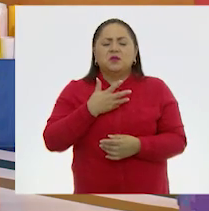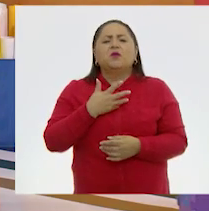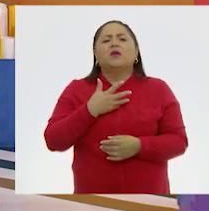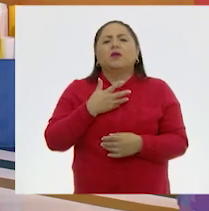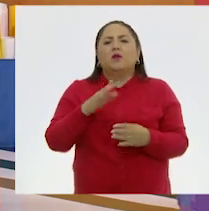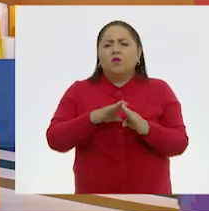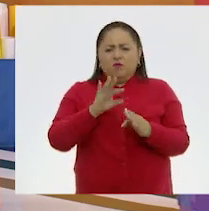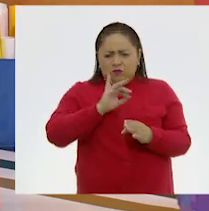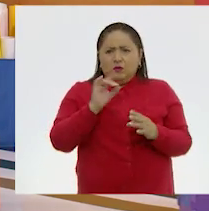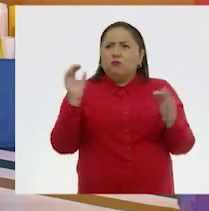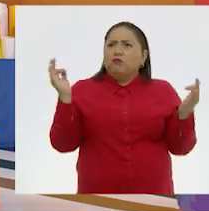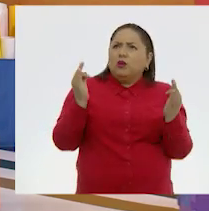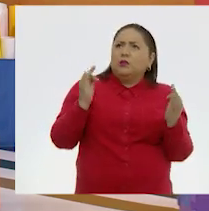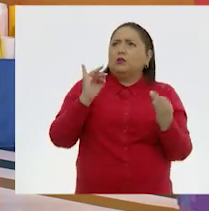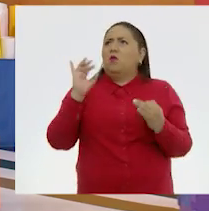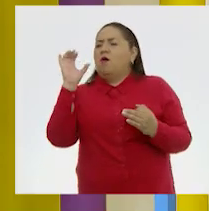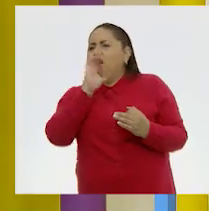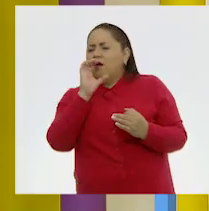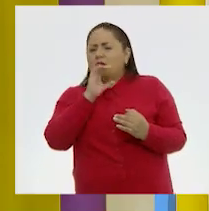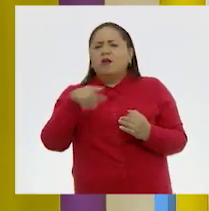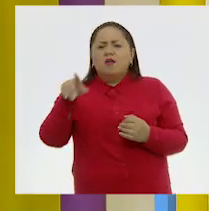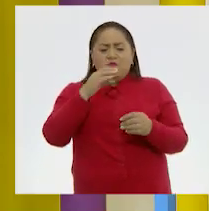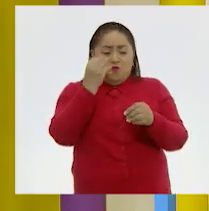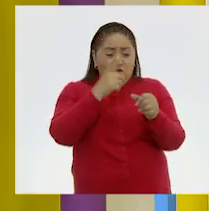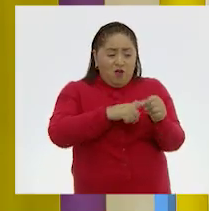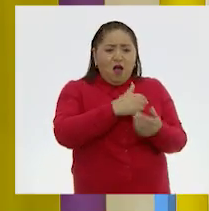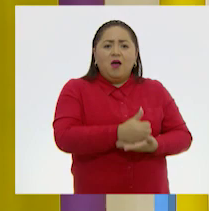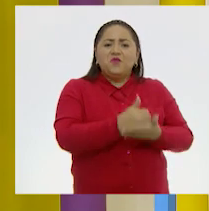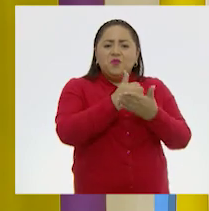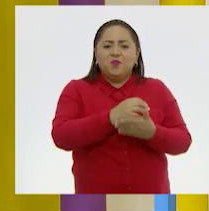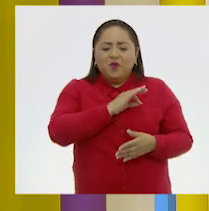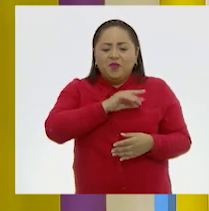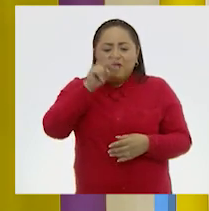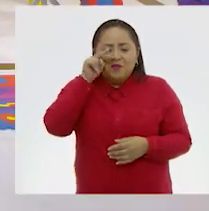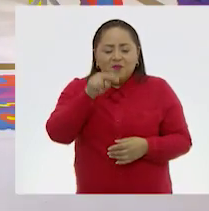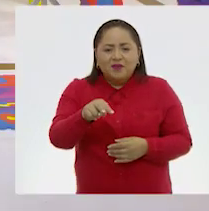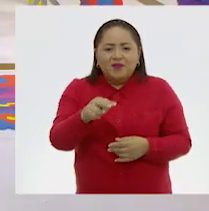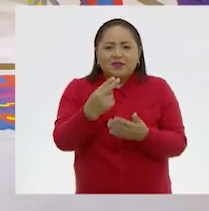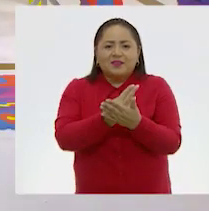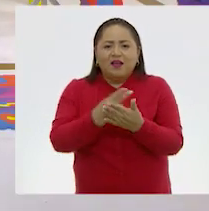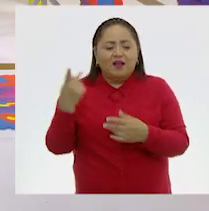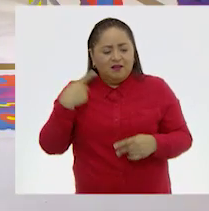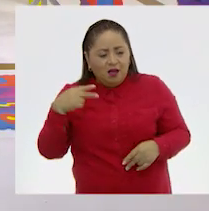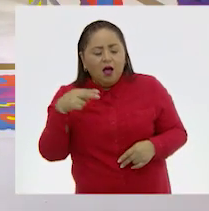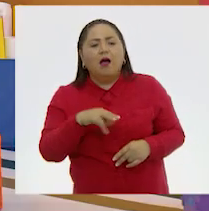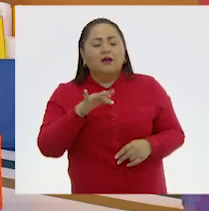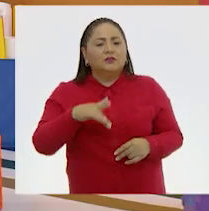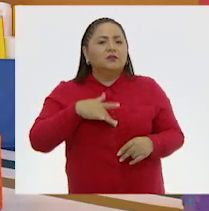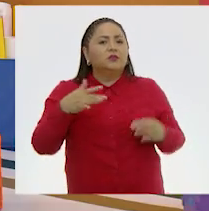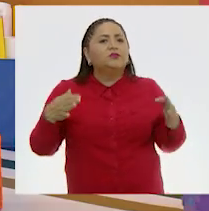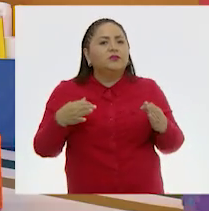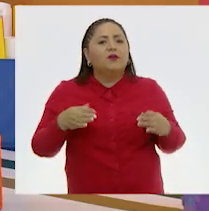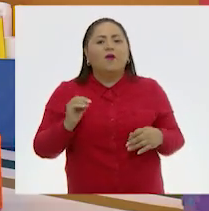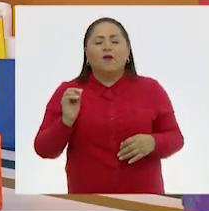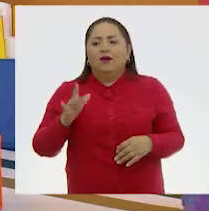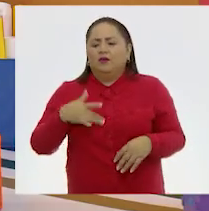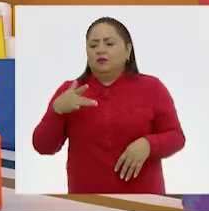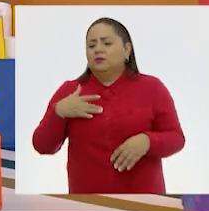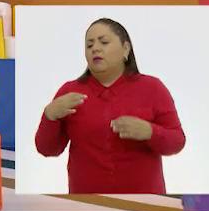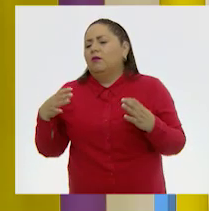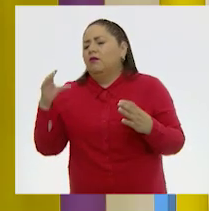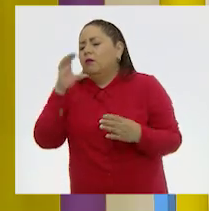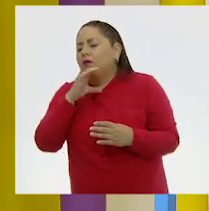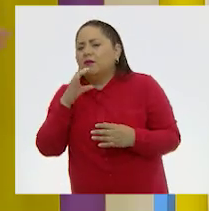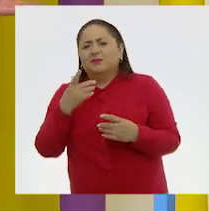no hace frío, y sin embargo con muchos colores fríos pueden hacer que una persona llegue a sentir esa sensación, ¿verdad?